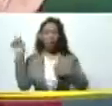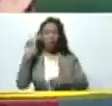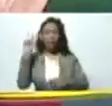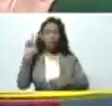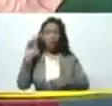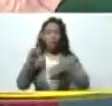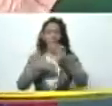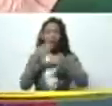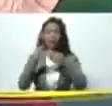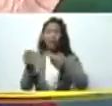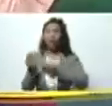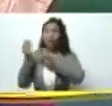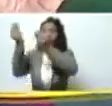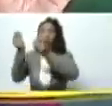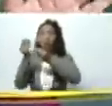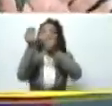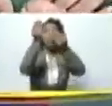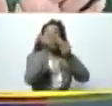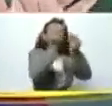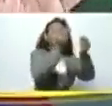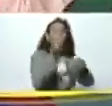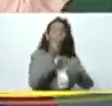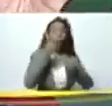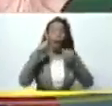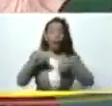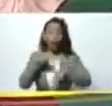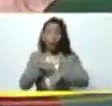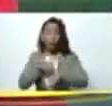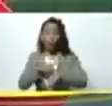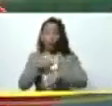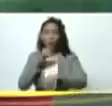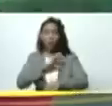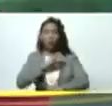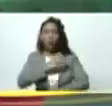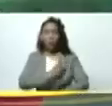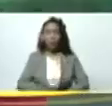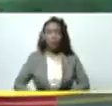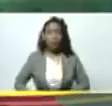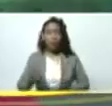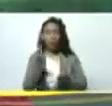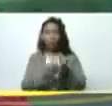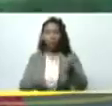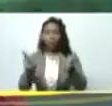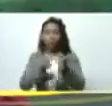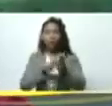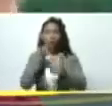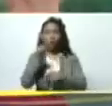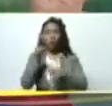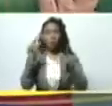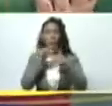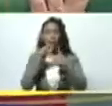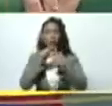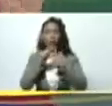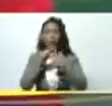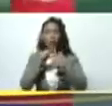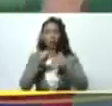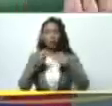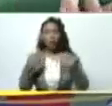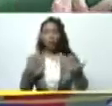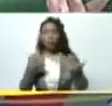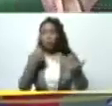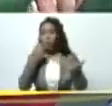le iba a dar de a otras naciones bueno este es el momento señor presidente ratificado con sus palabras y que bueno